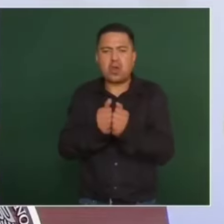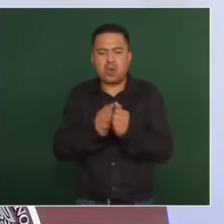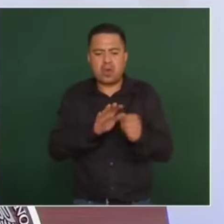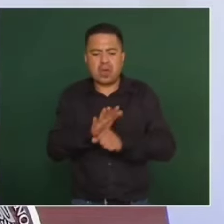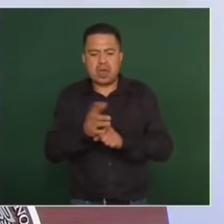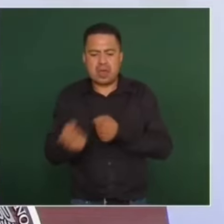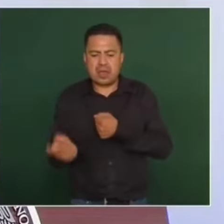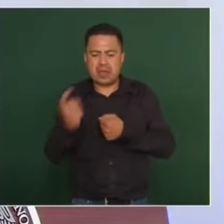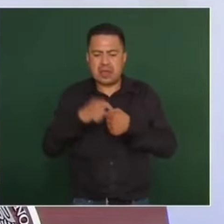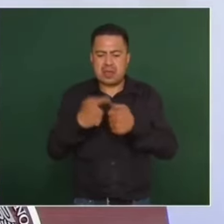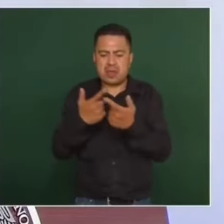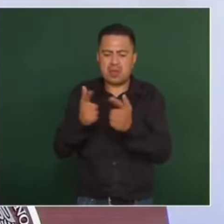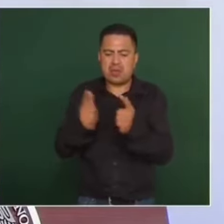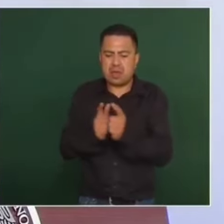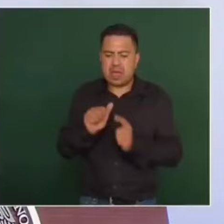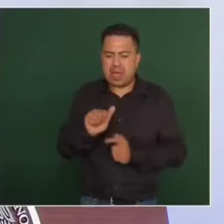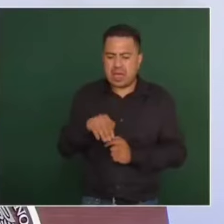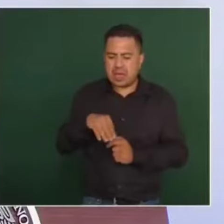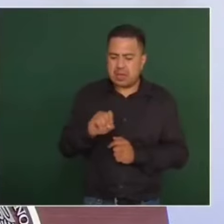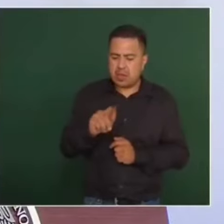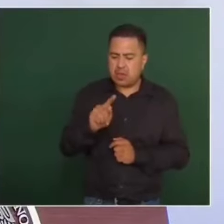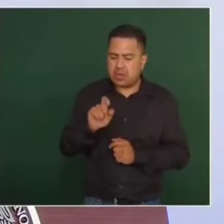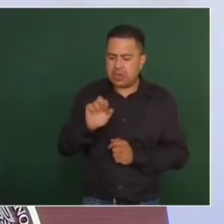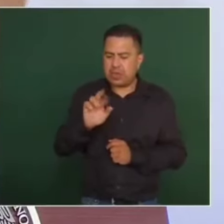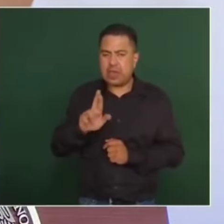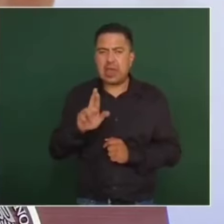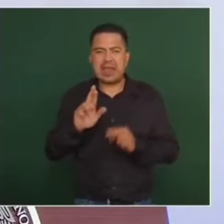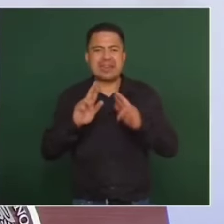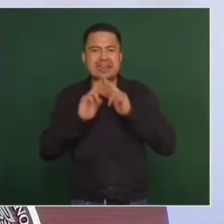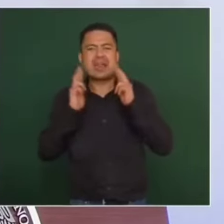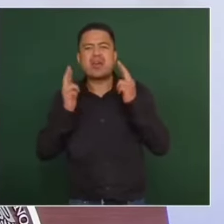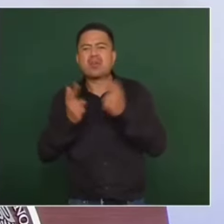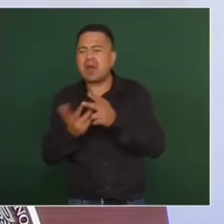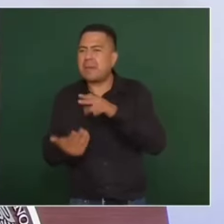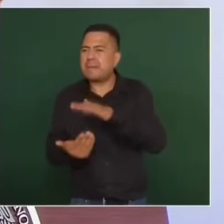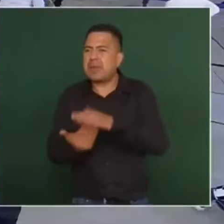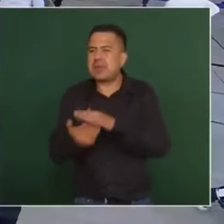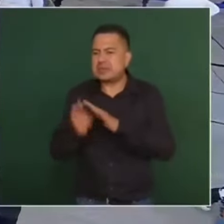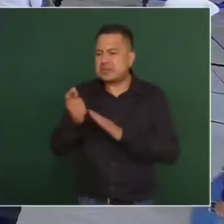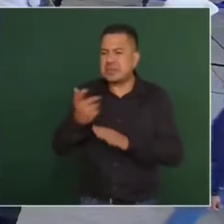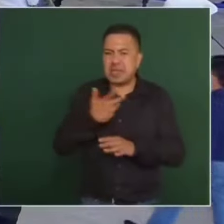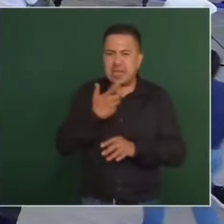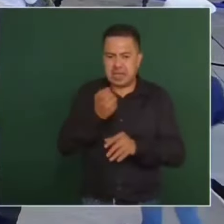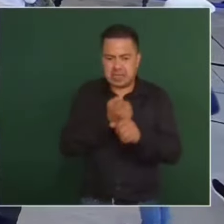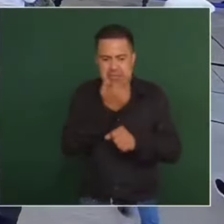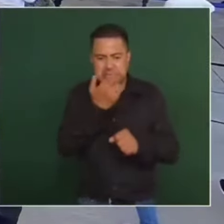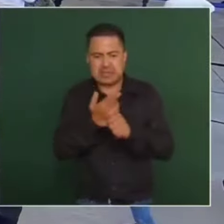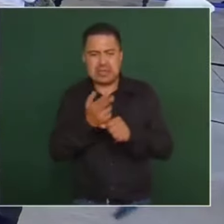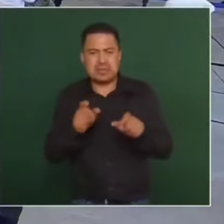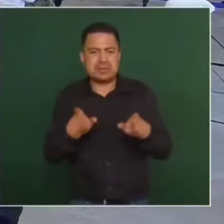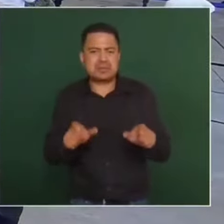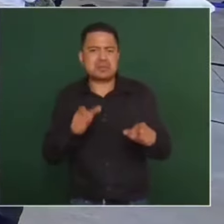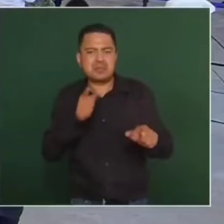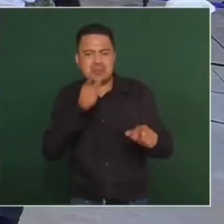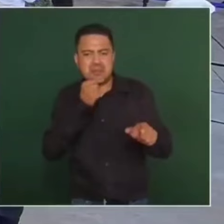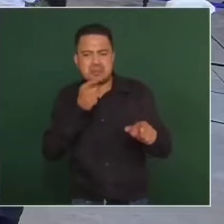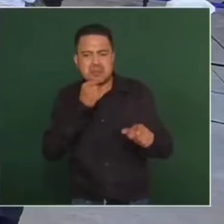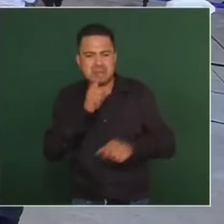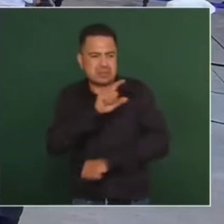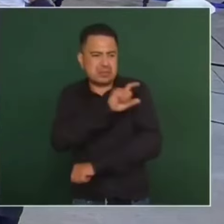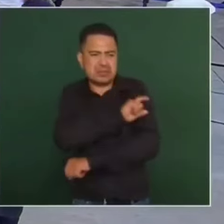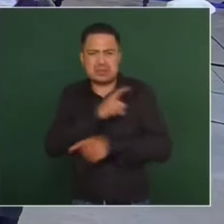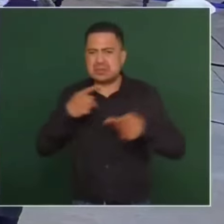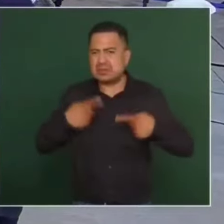agremiados de AMOTAC. En estas reuniones y estas mesas está la Secretaría de Seguridad y